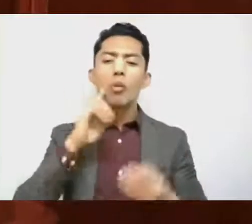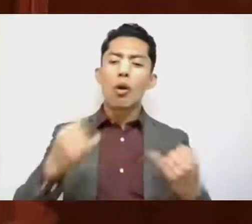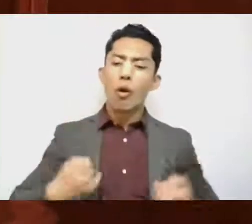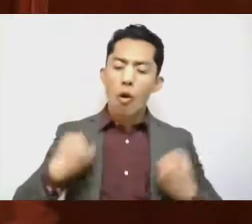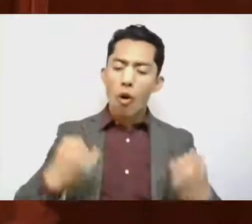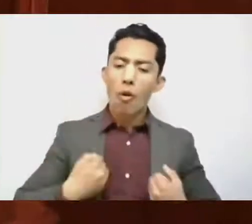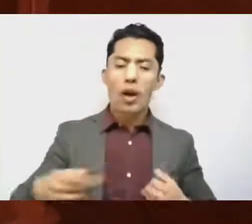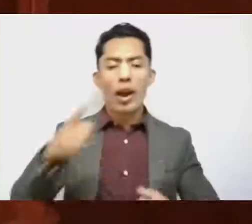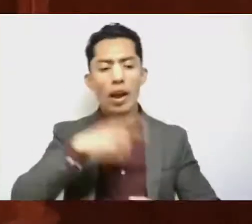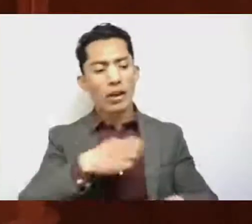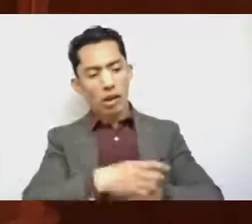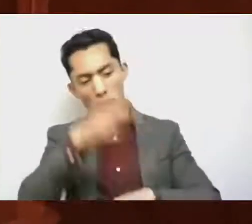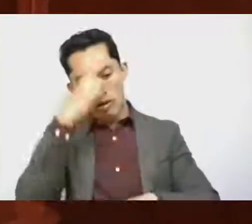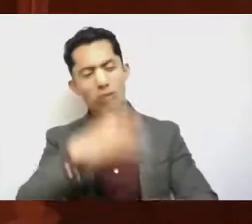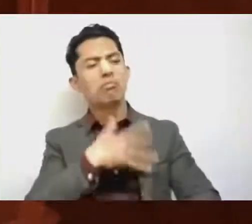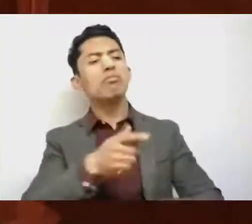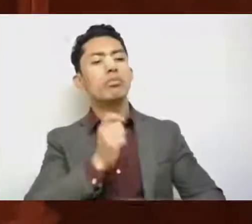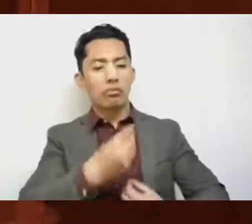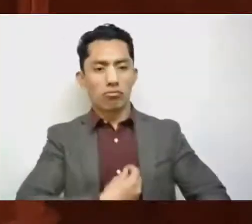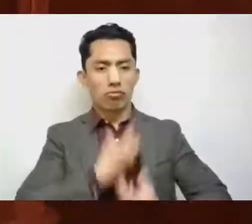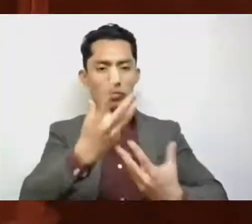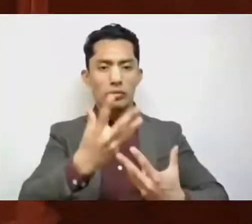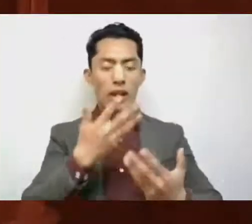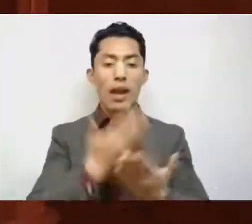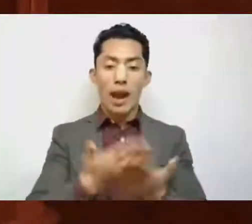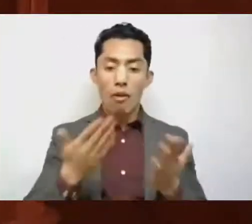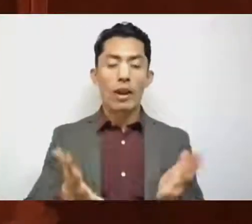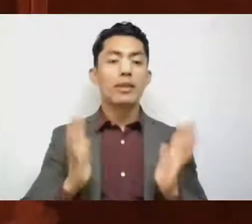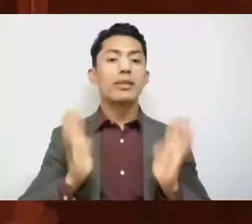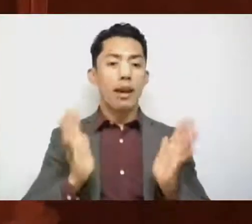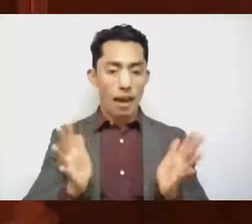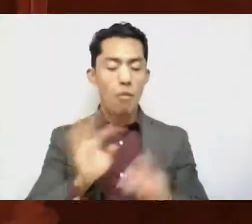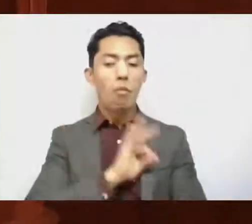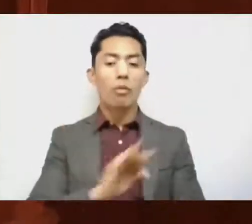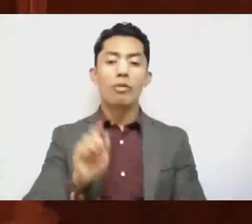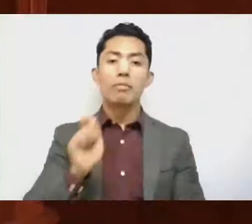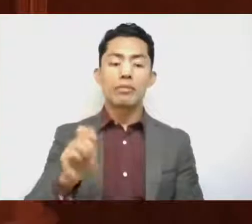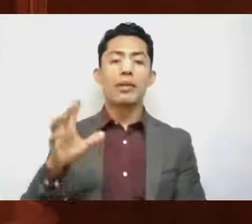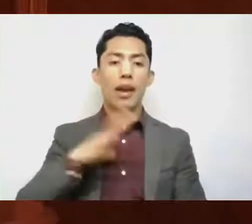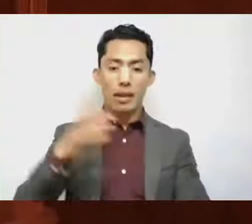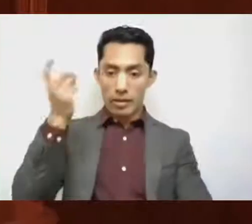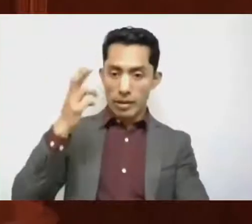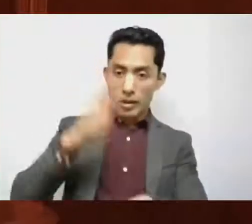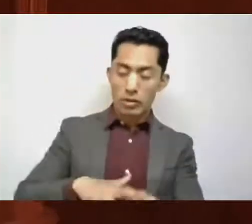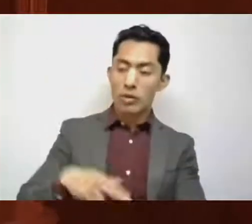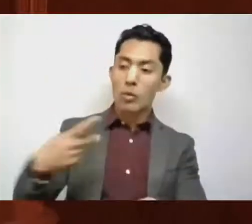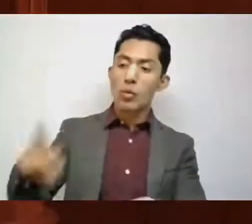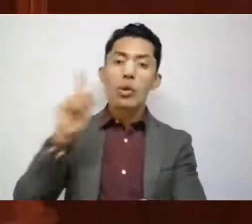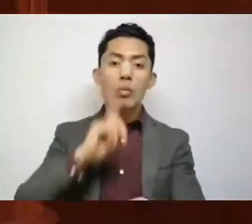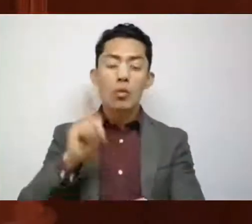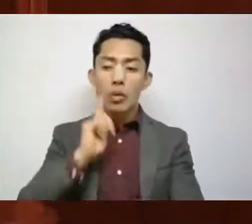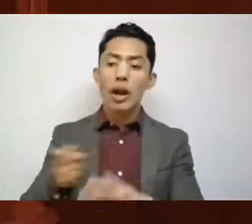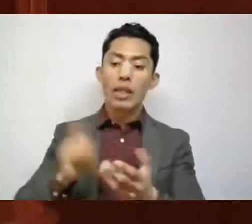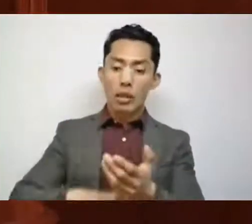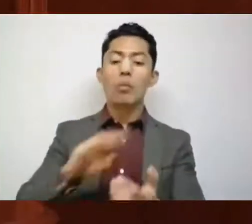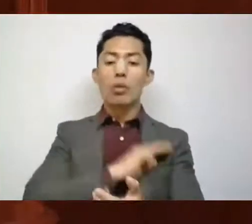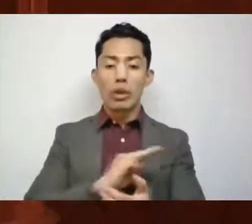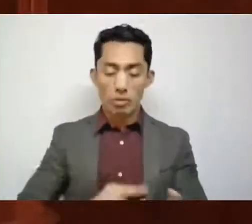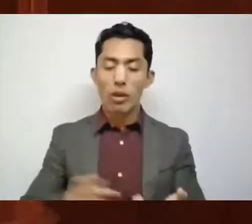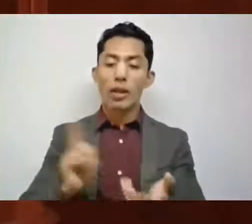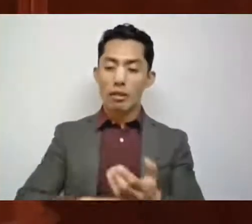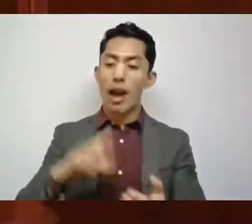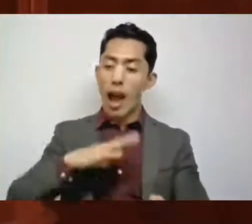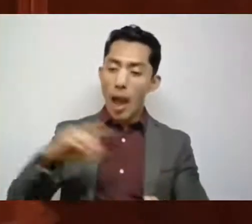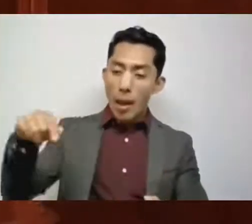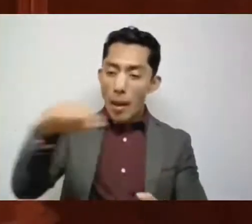mujeres mexiquenses, quienes tendremos hoy ya la posibilidad de contar con direcciones de las mujeres en el ámbito municipal, porque segura estoy,